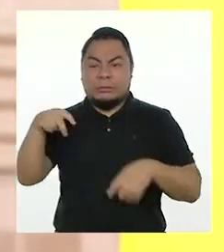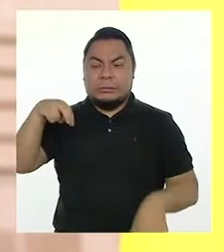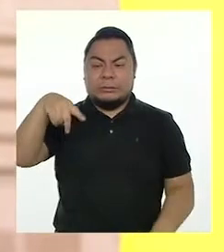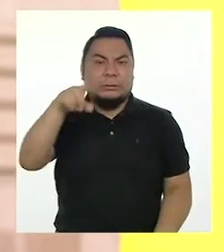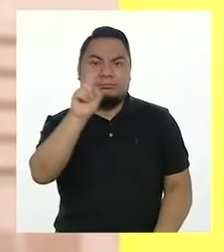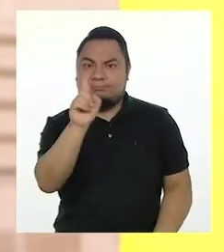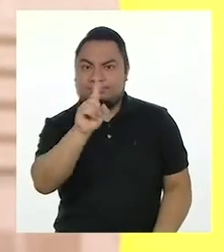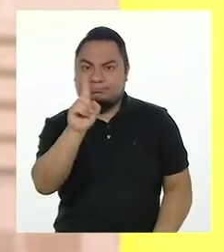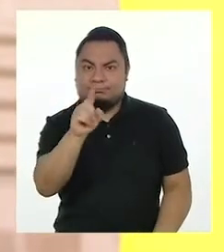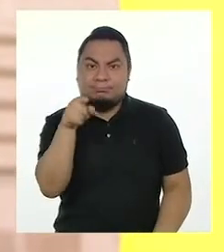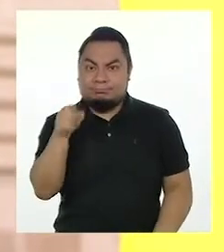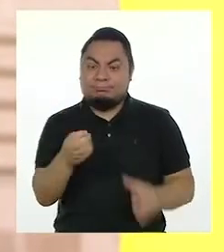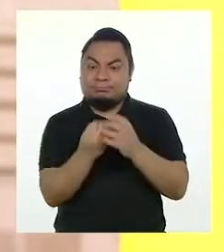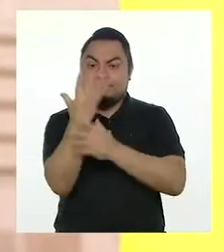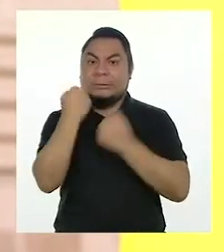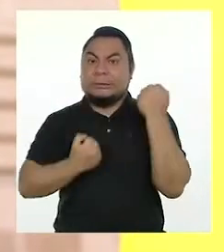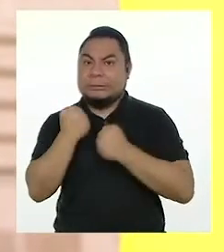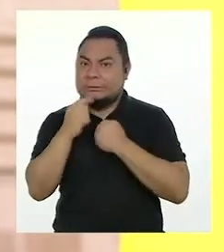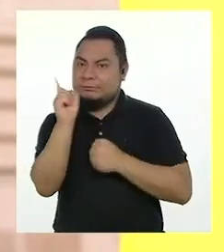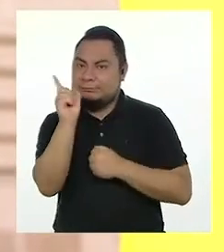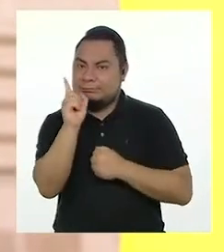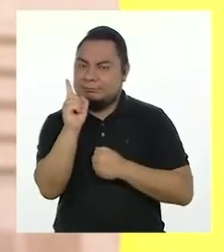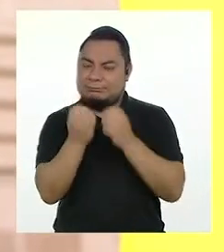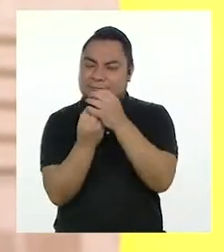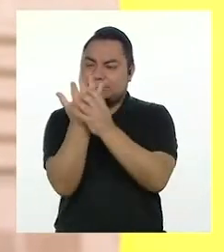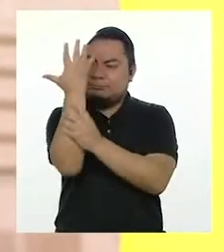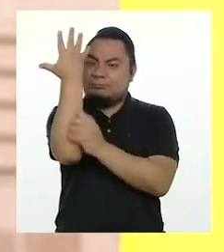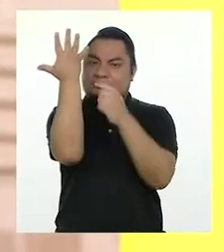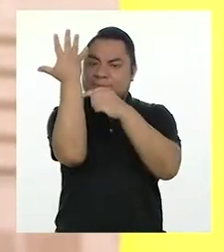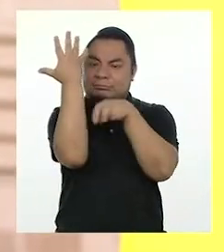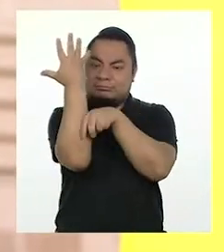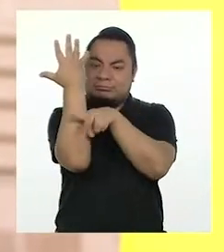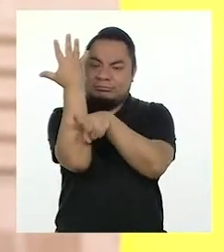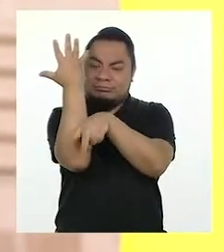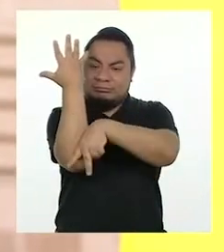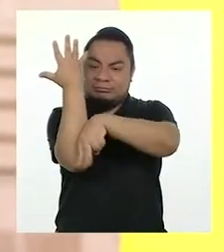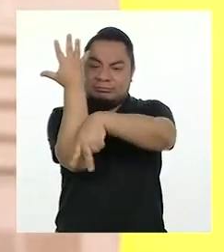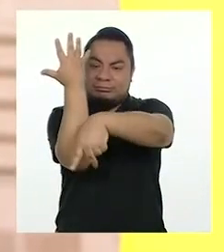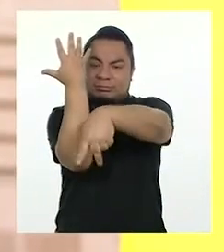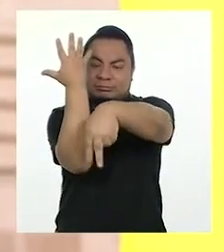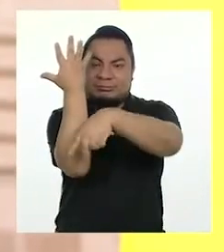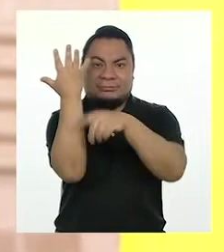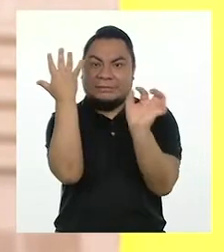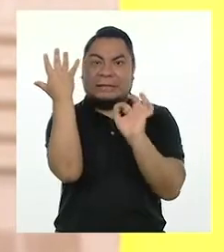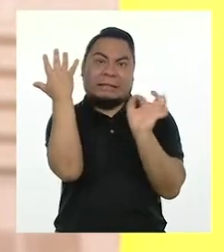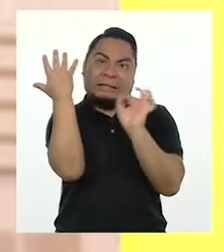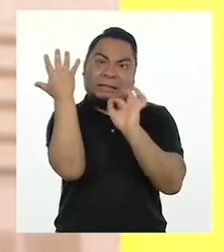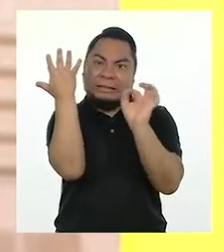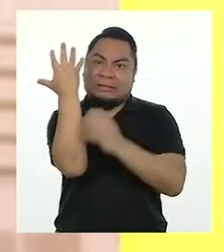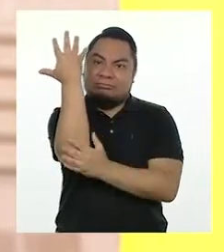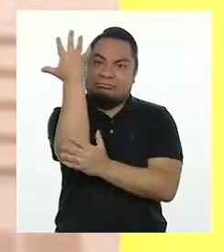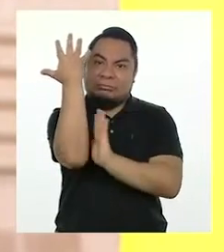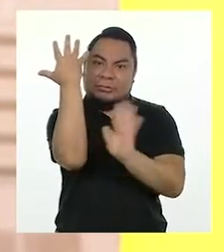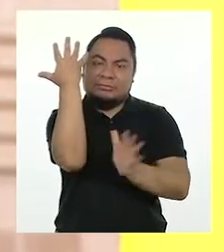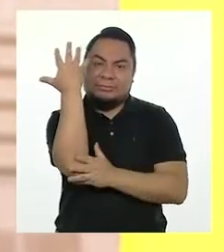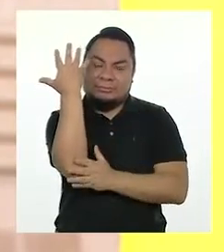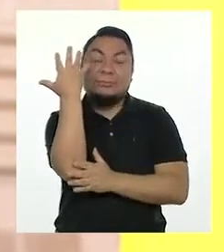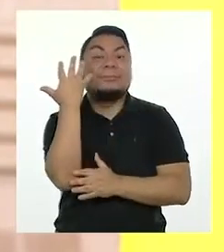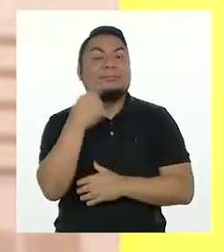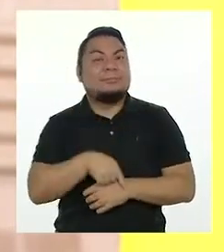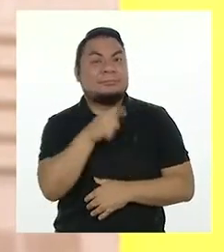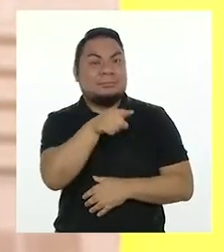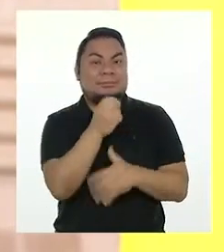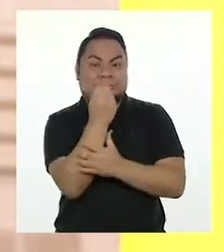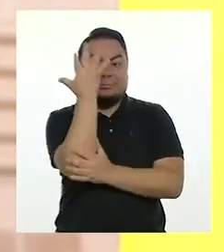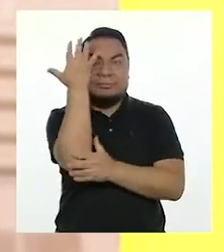Esto quiere decir que no pueden salir corriendo. No pueden salir corriendo porque no tienen patitas ni tienen piecitos. Tampoco pueden